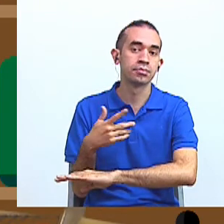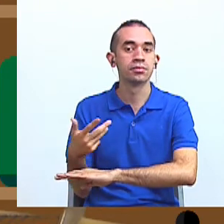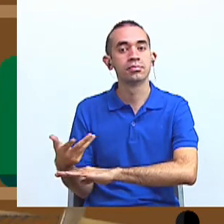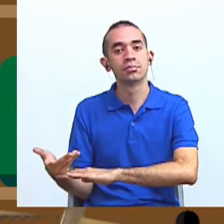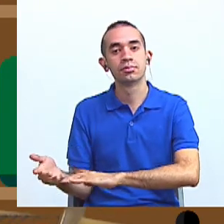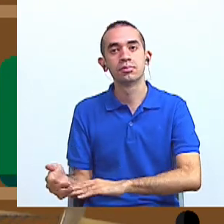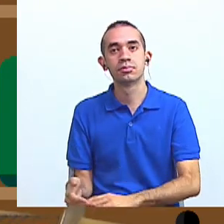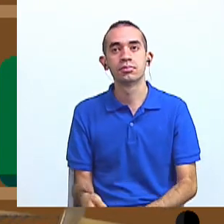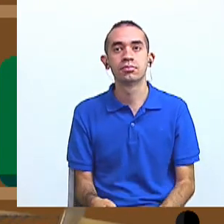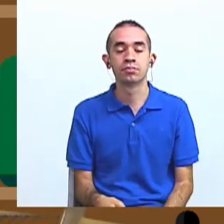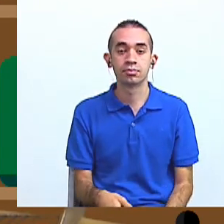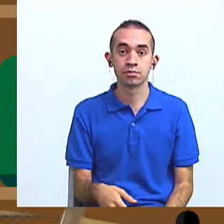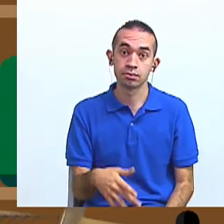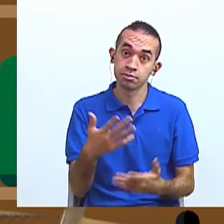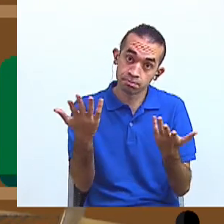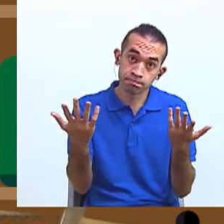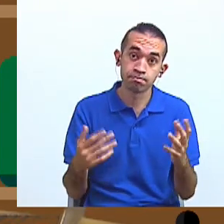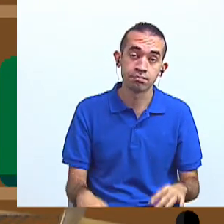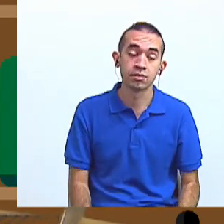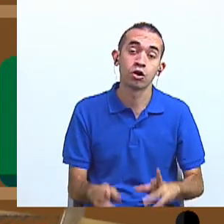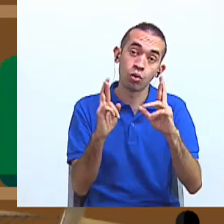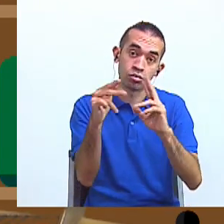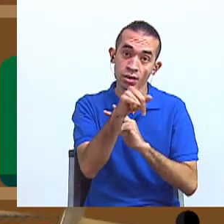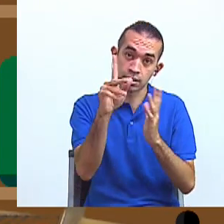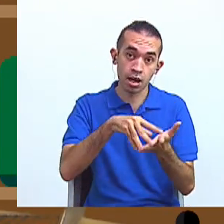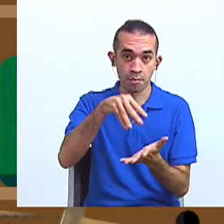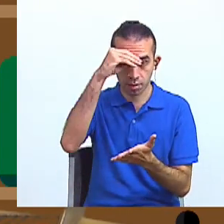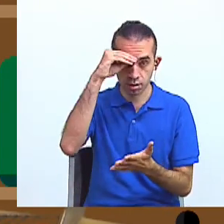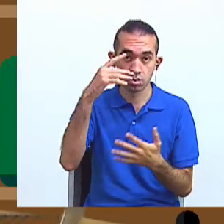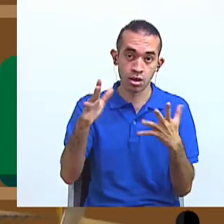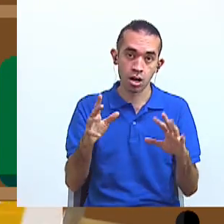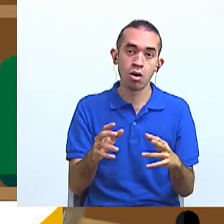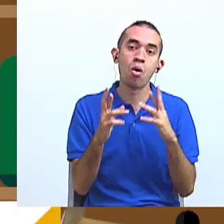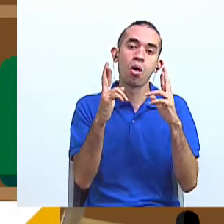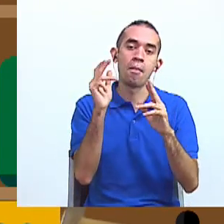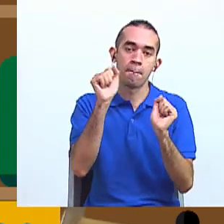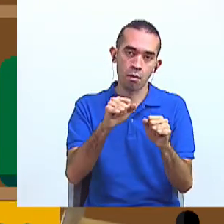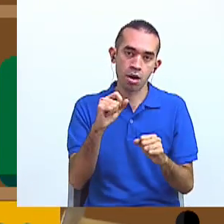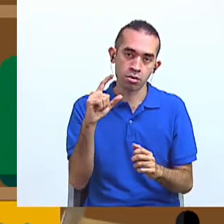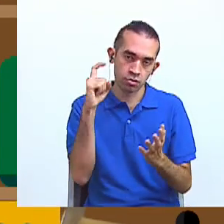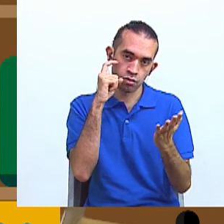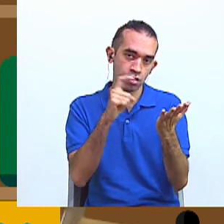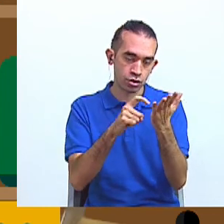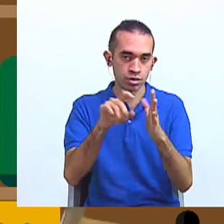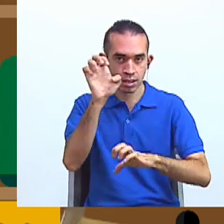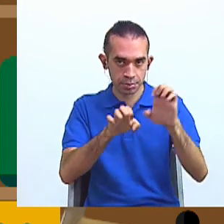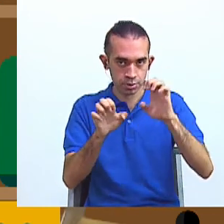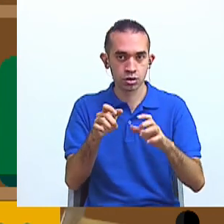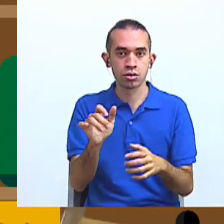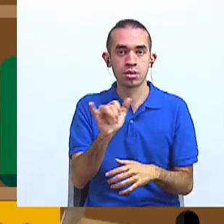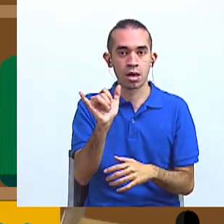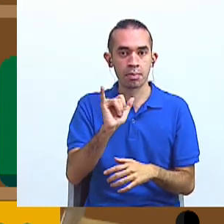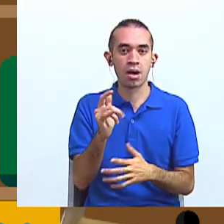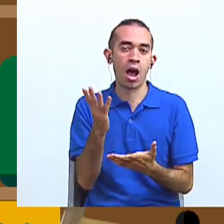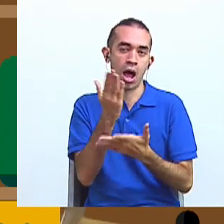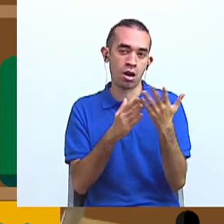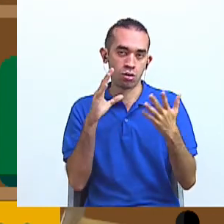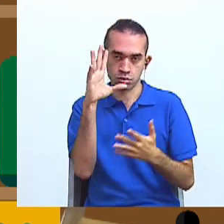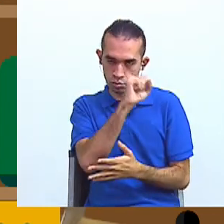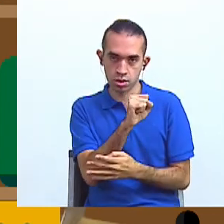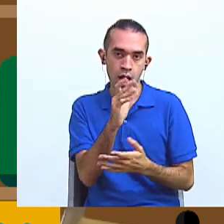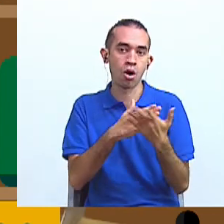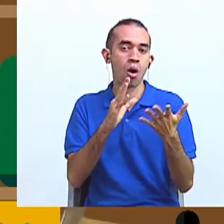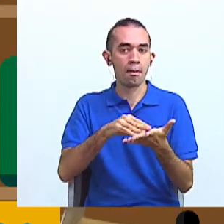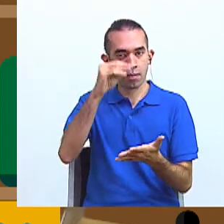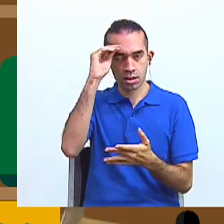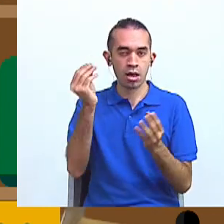Muy bien jóvenes, espero que hayan aprendido, que puedan reconocer emociones y que hayan podido reconocer qué pueden aprender más